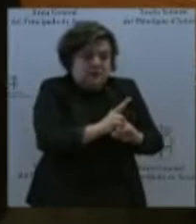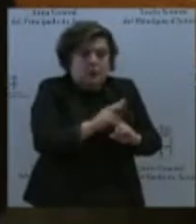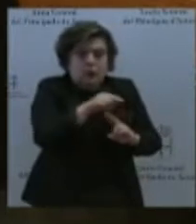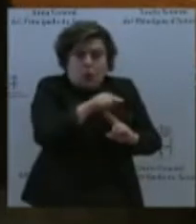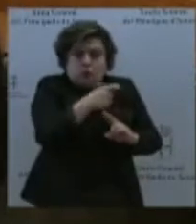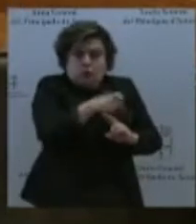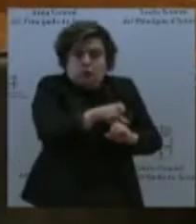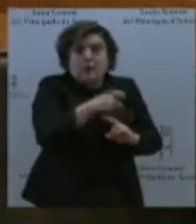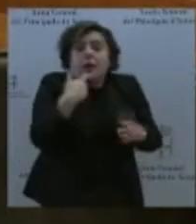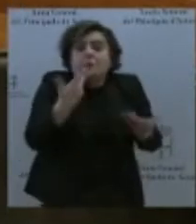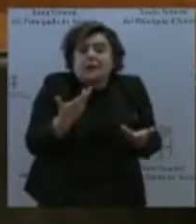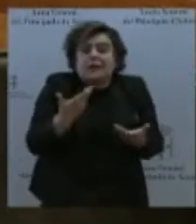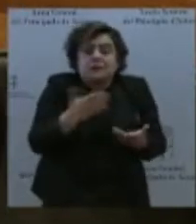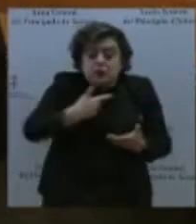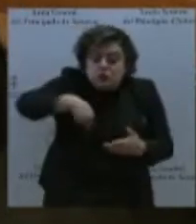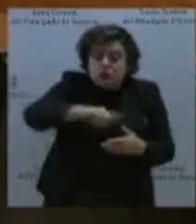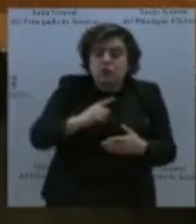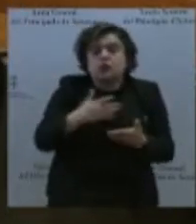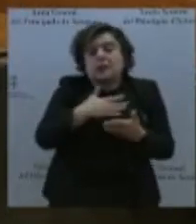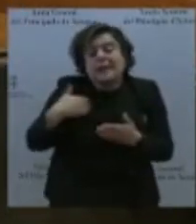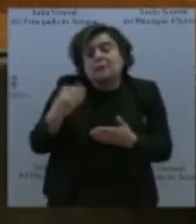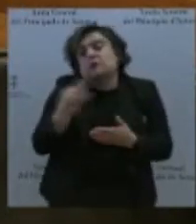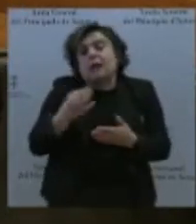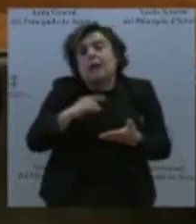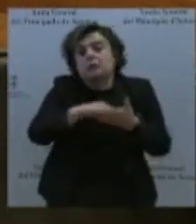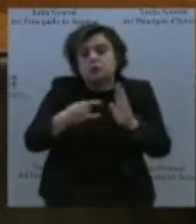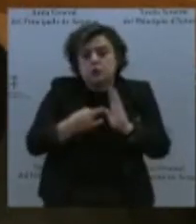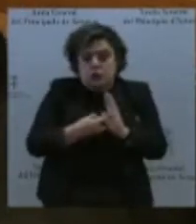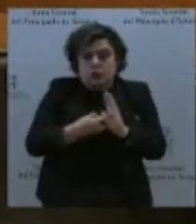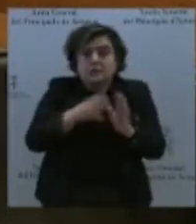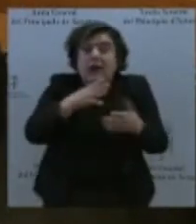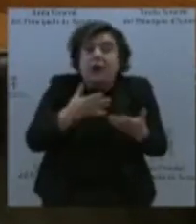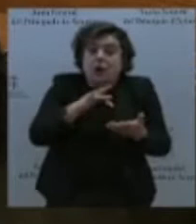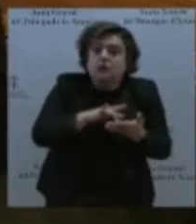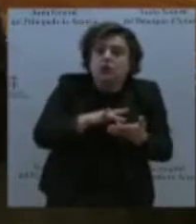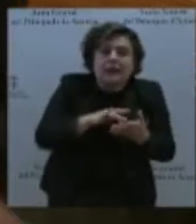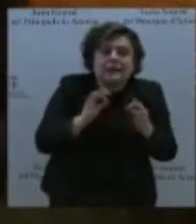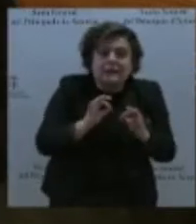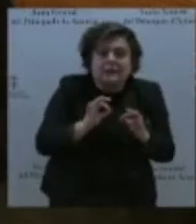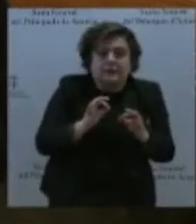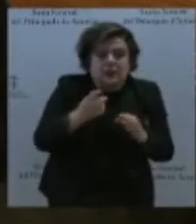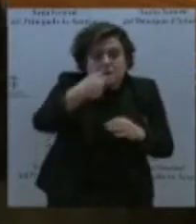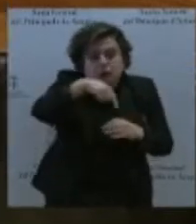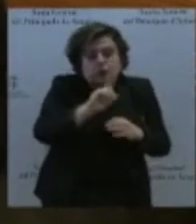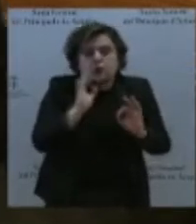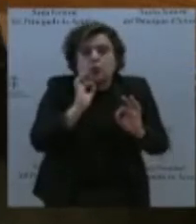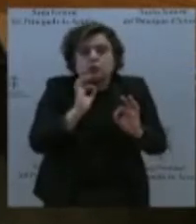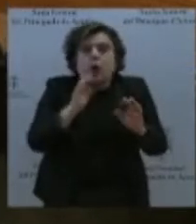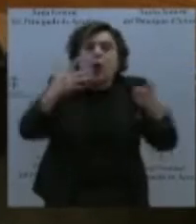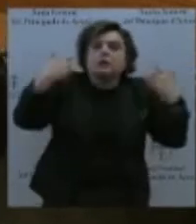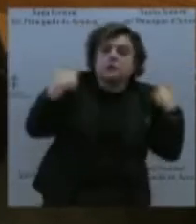¿Dónde está ahora mismo la pelota? Esta pelota que ustedes tienen la costumbre en este Gobierno de hacer votar de una consejería a otra, pero sin seguir, sin